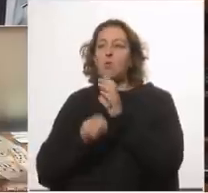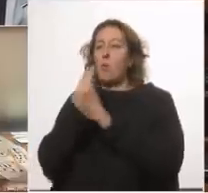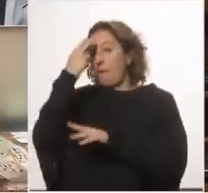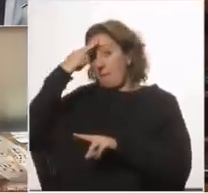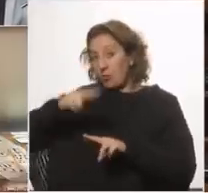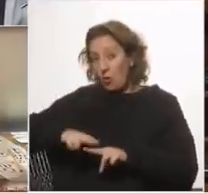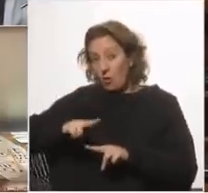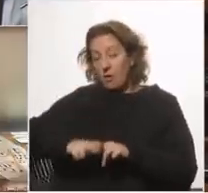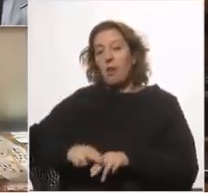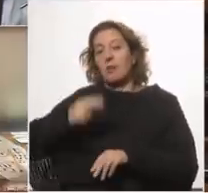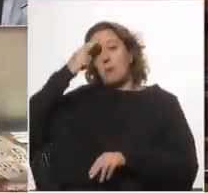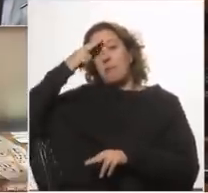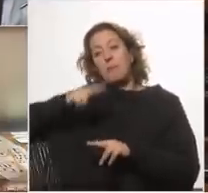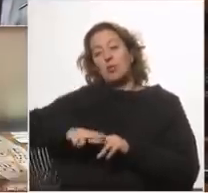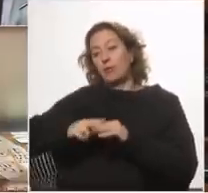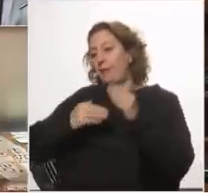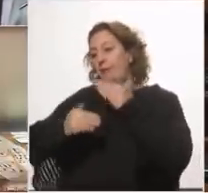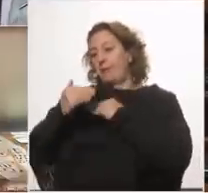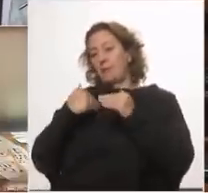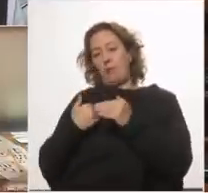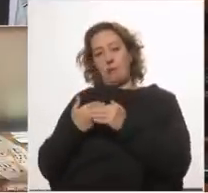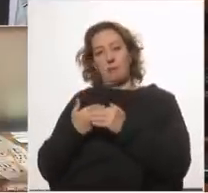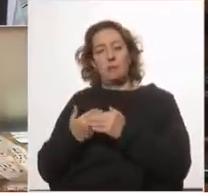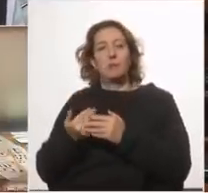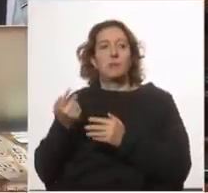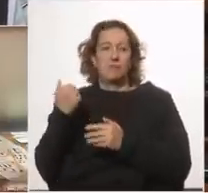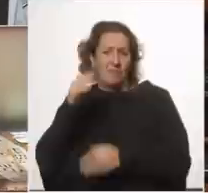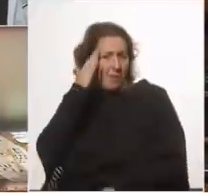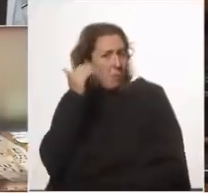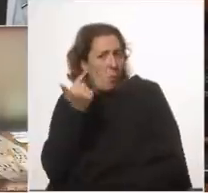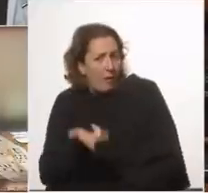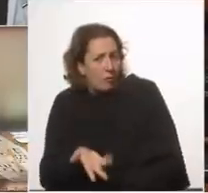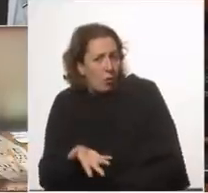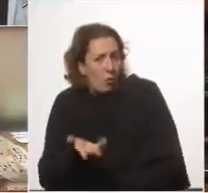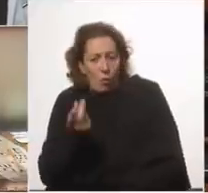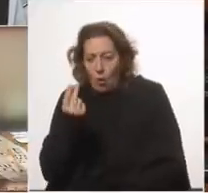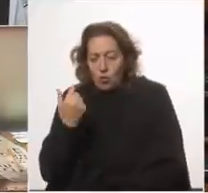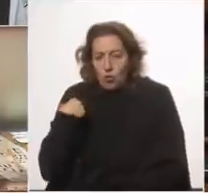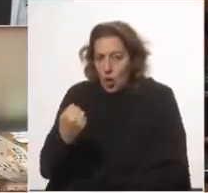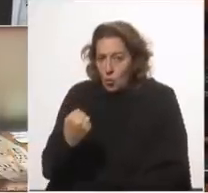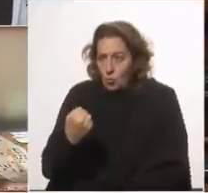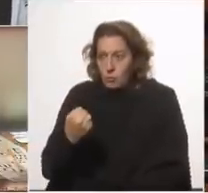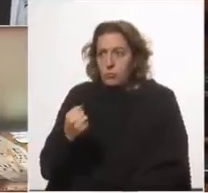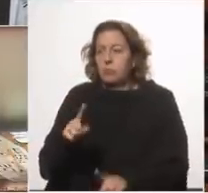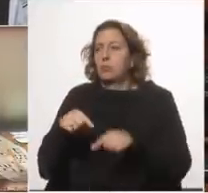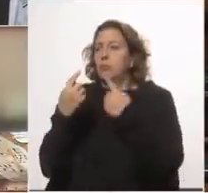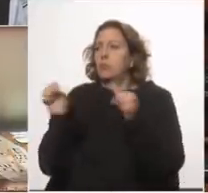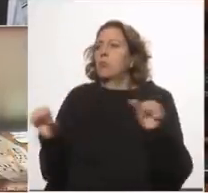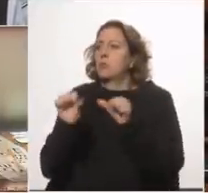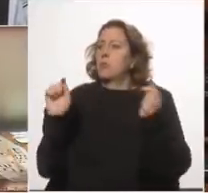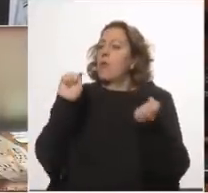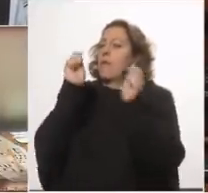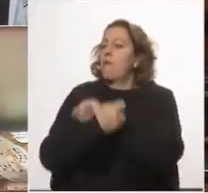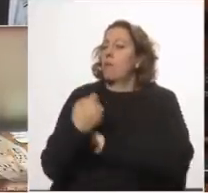y las patologías retrasadas y las secuelas sabemos cuánto va a ser el costo en salud nosotros cuando hicimos la reforma de salud lo